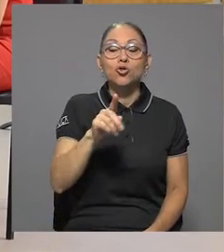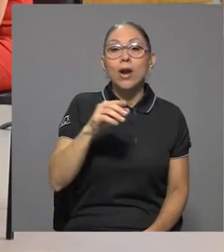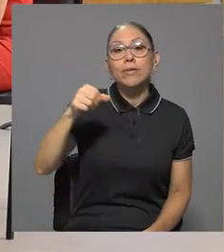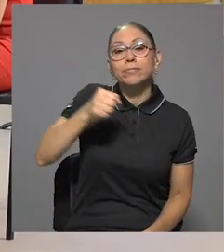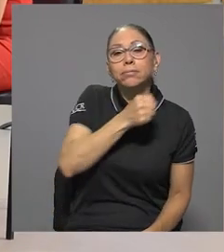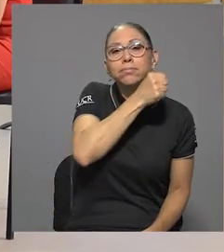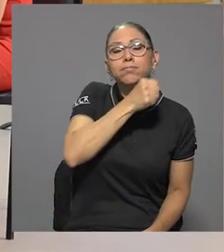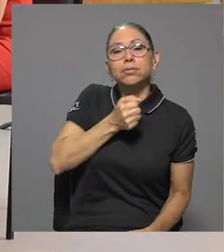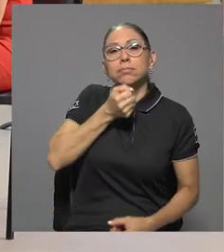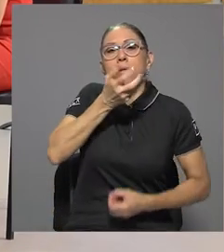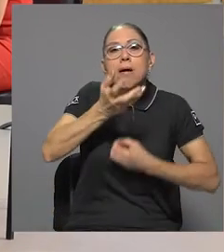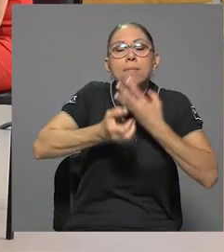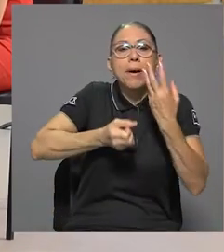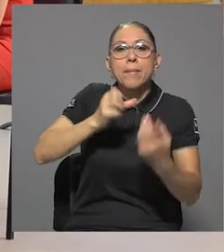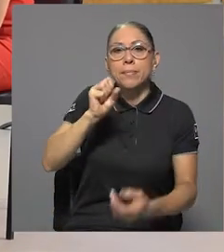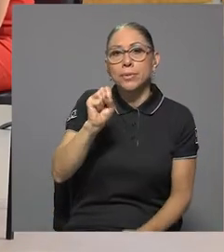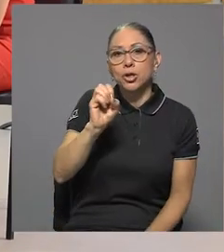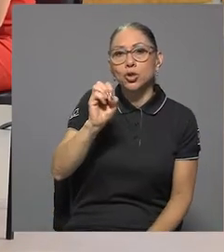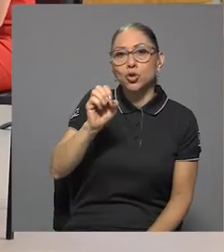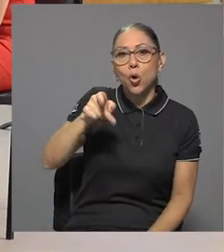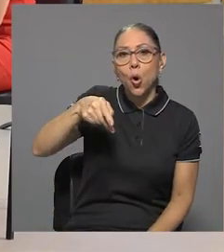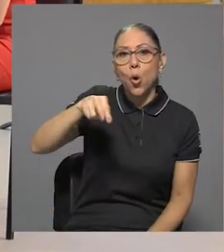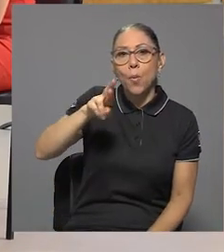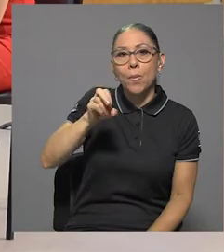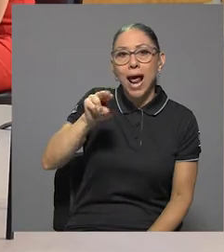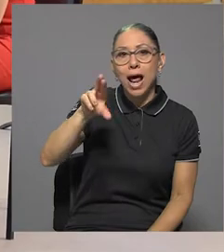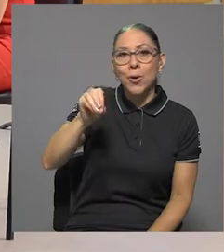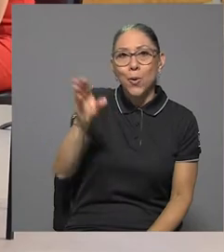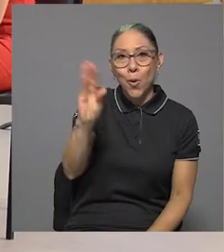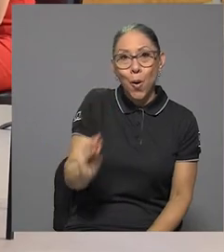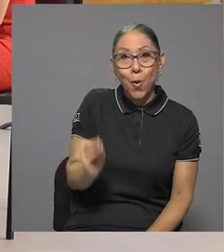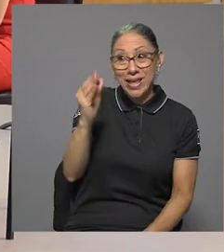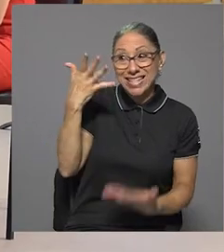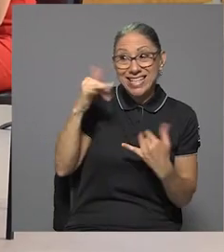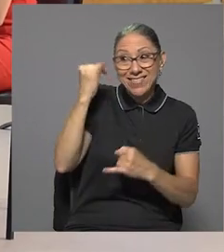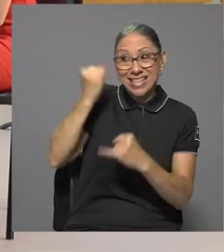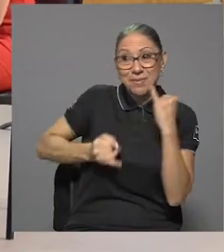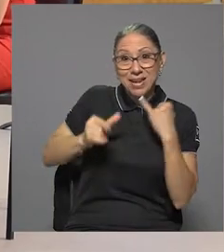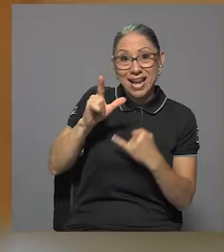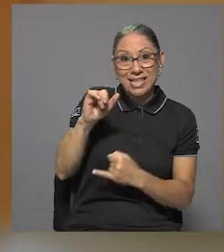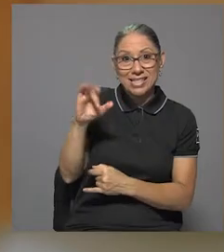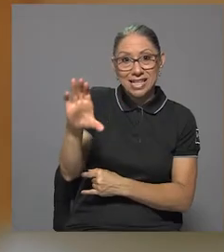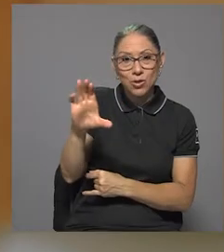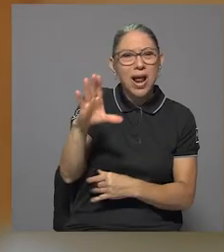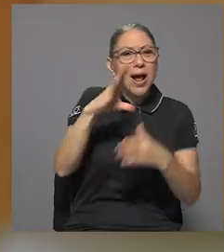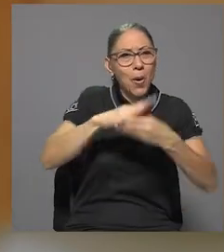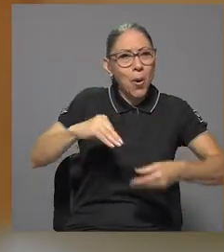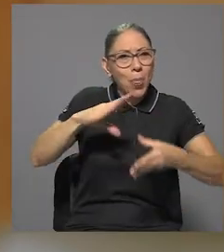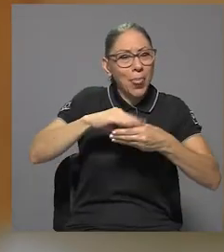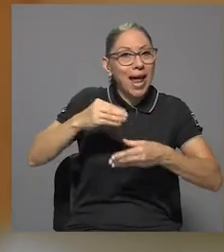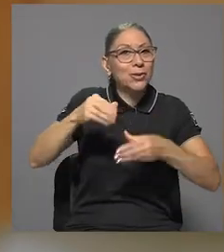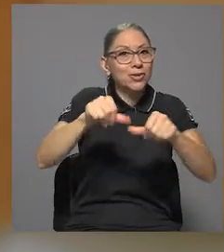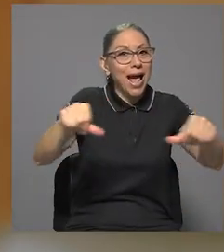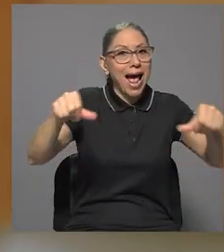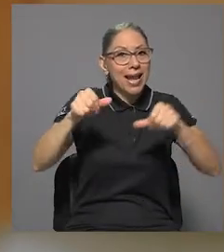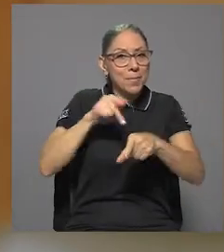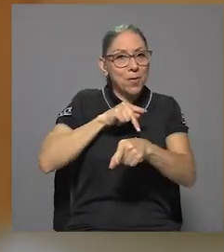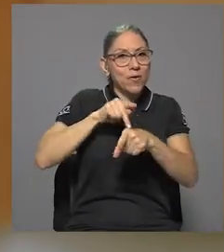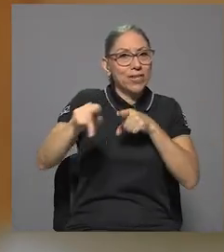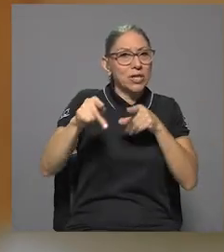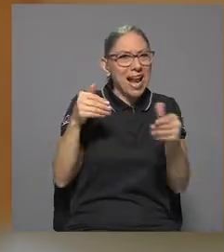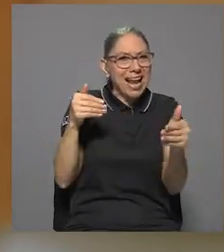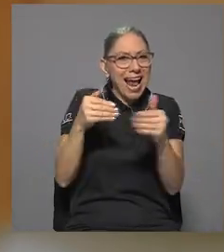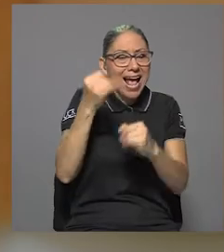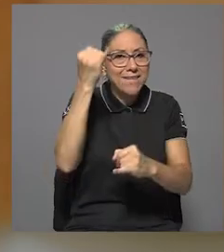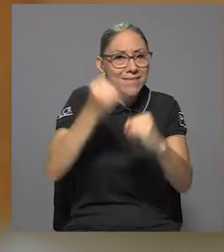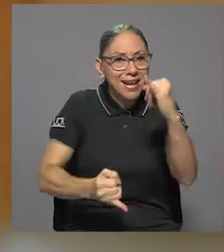una Soprano joven, ¿verdad? Ya vas a terminar tu licenciatura como Soprano. Contanos un poquito de esta parte profesional que